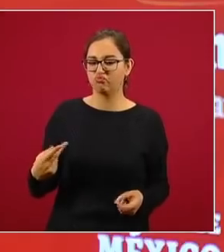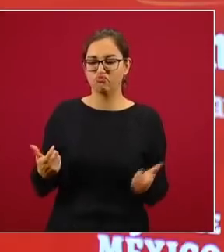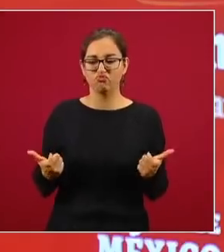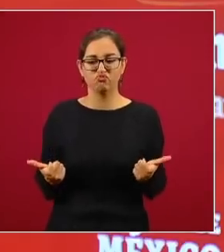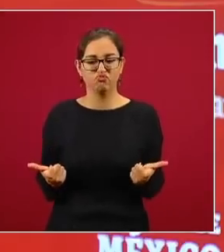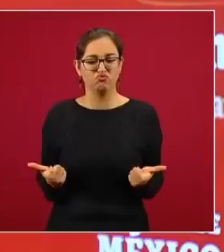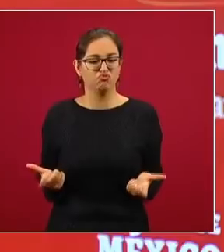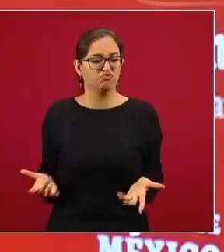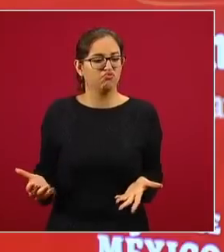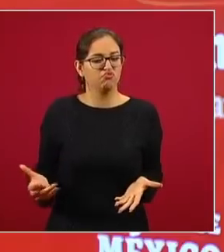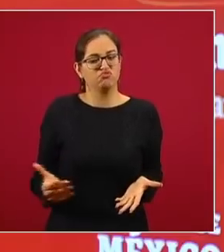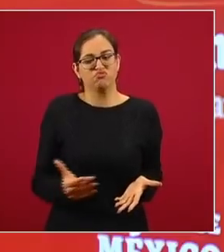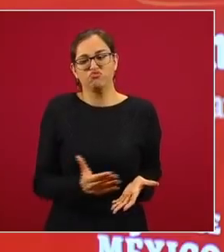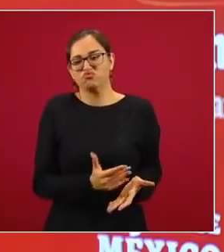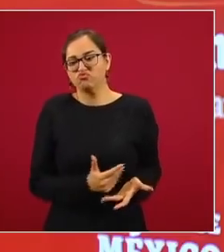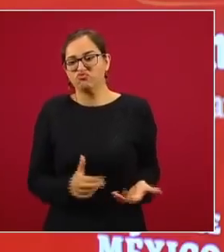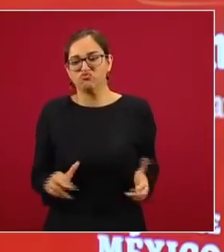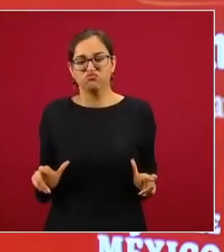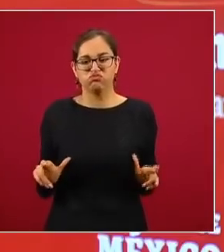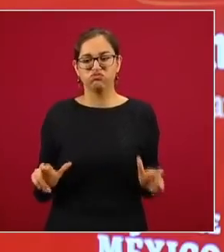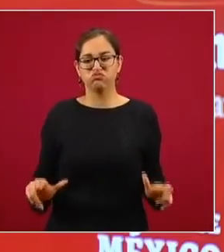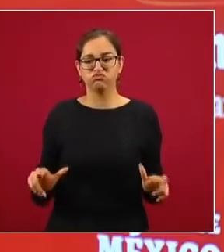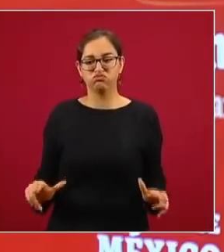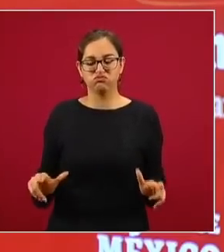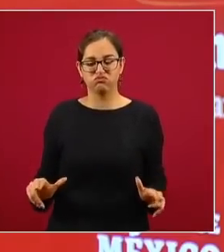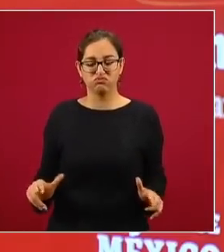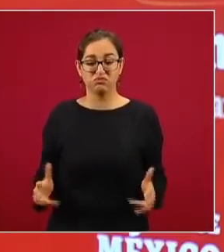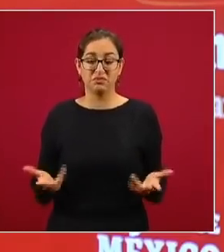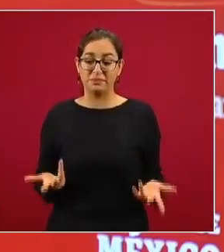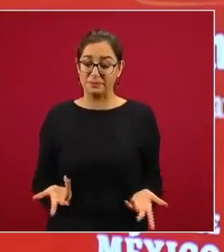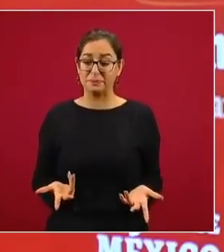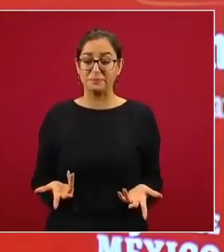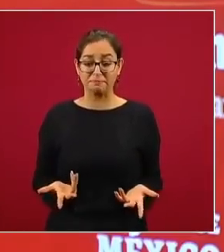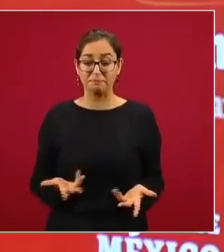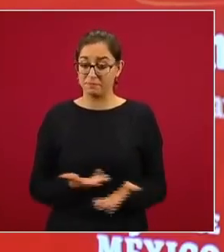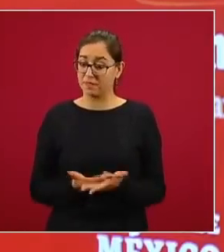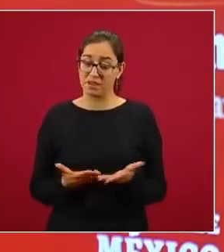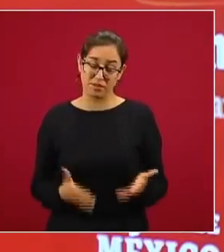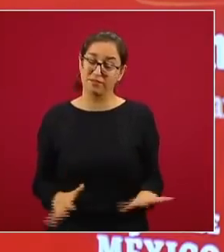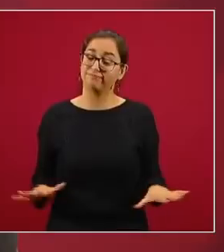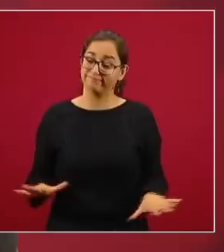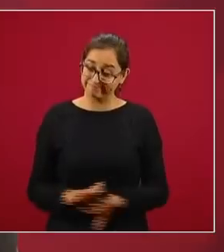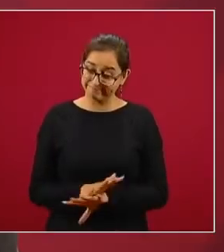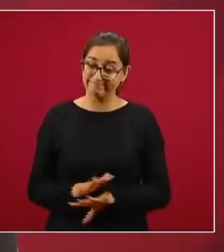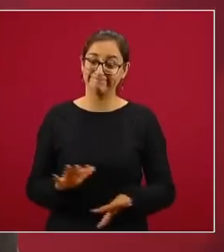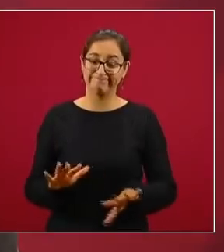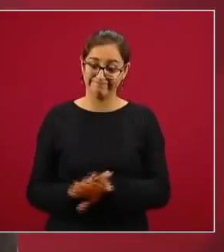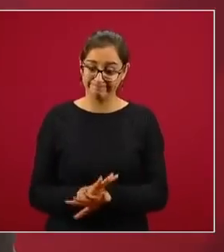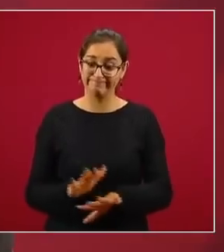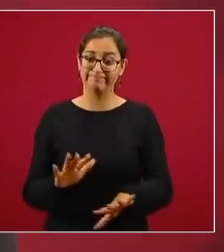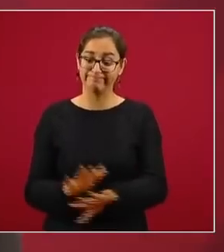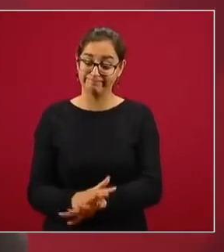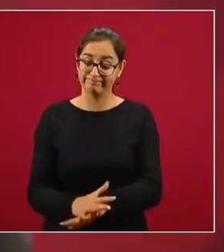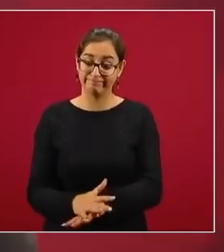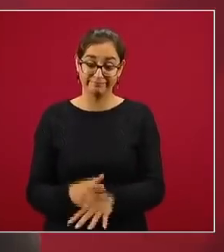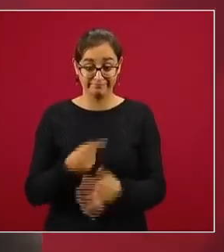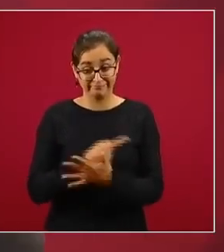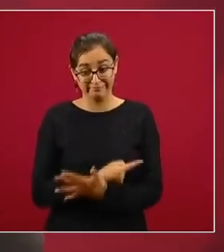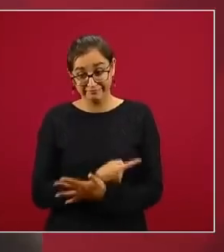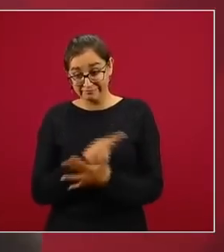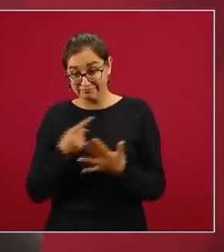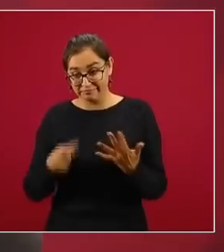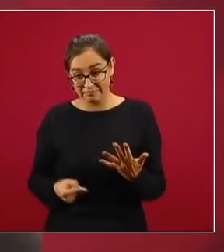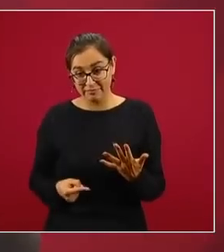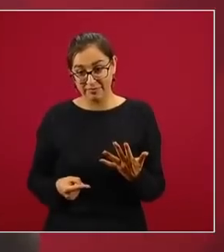a hacerse inmensamente ricos con el poder entonces son los cambios que se están llevando a cabo entonces todo esto